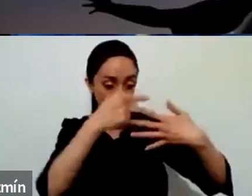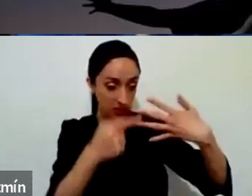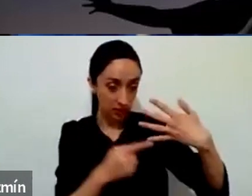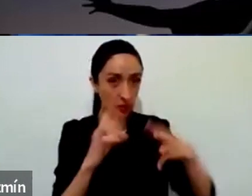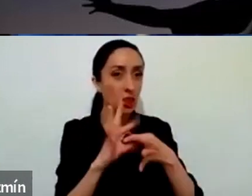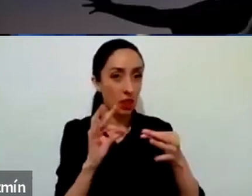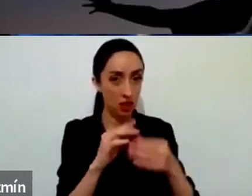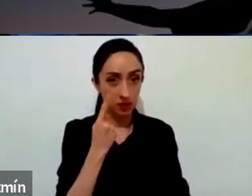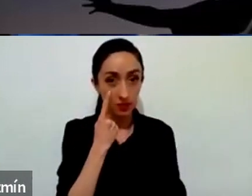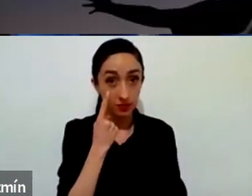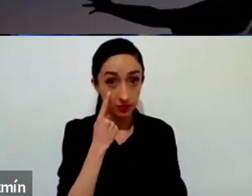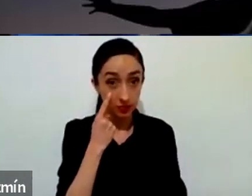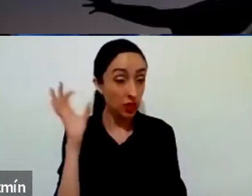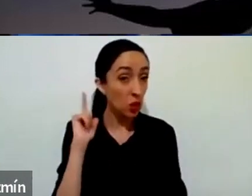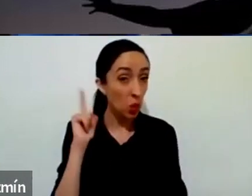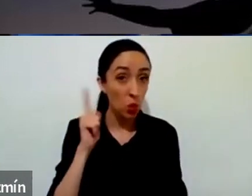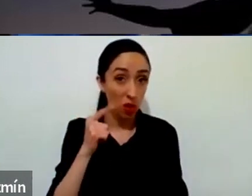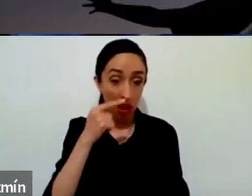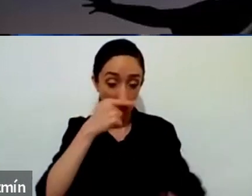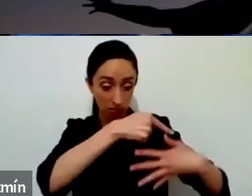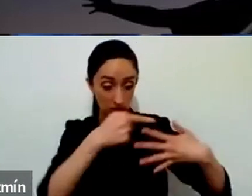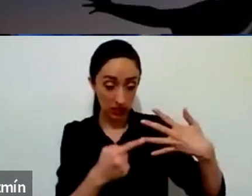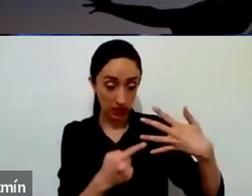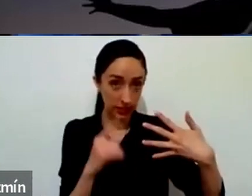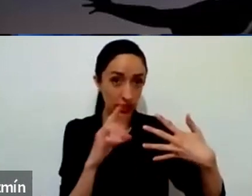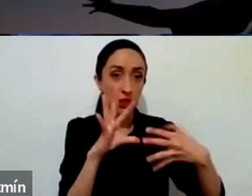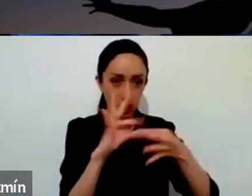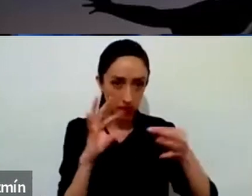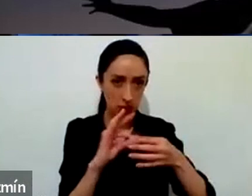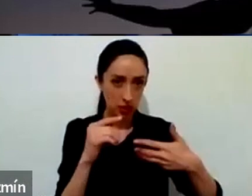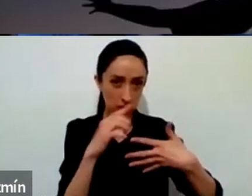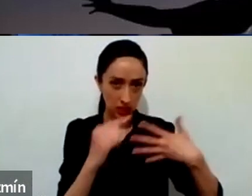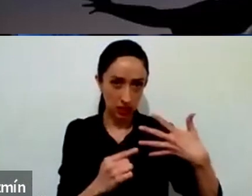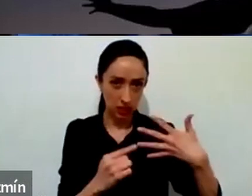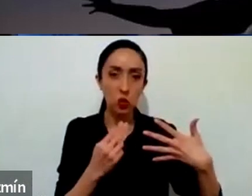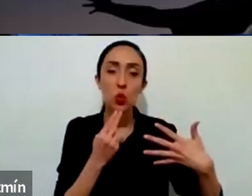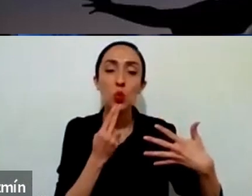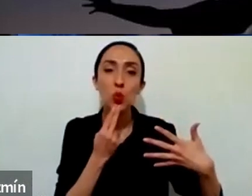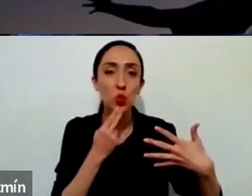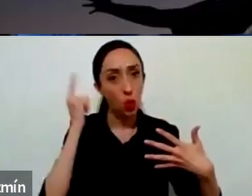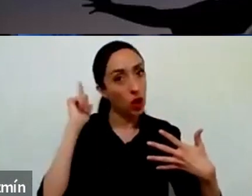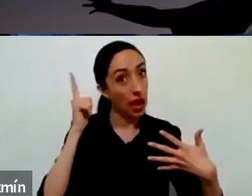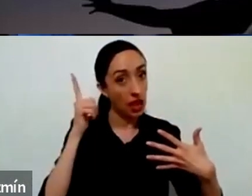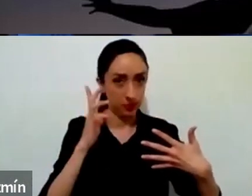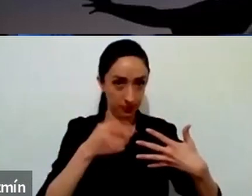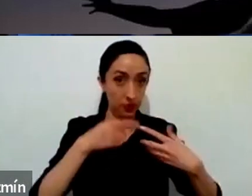puedan ser útiles en su rutina de oración. El primer paso es